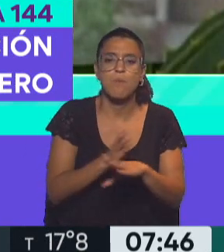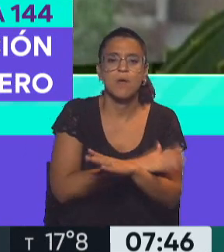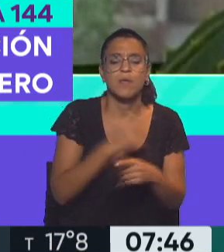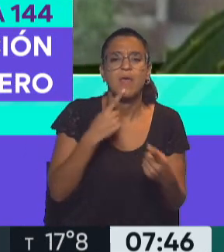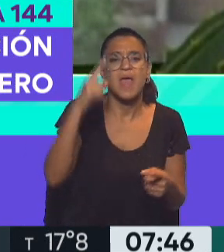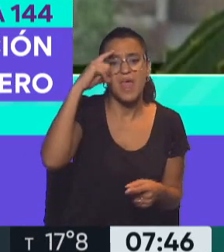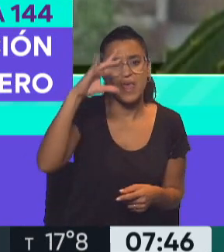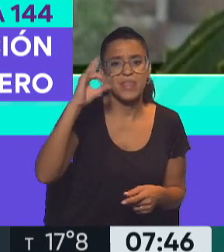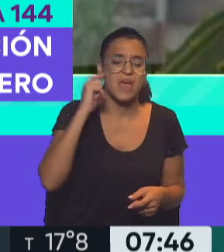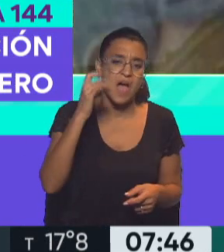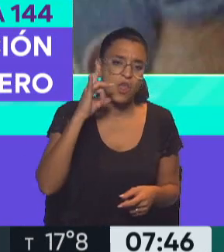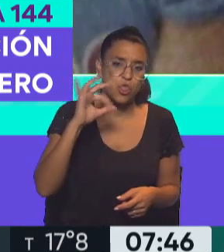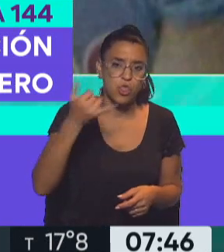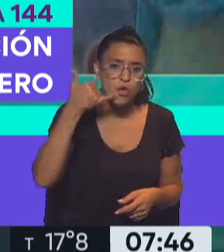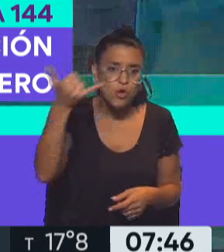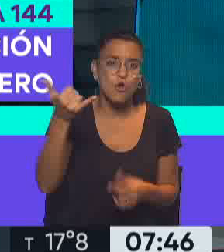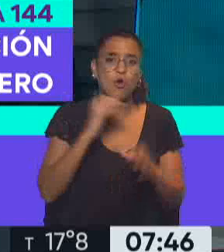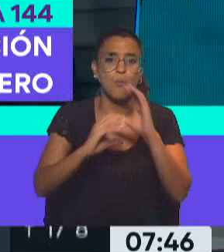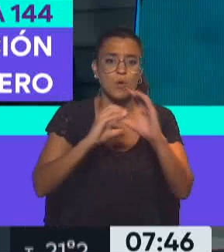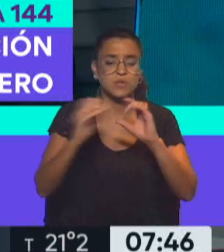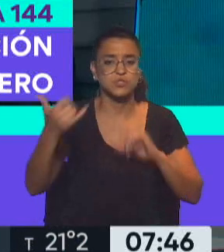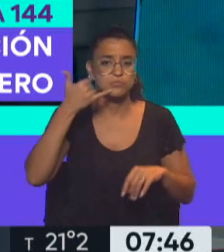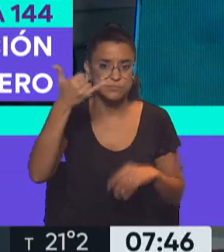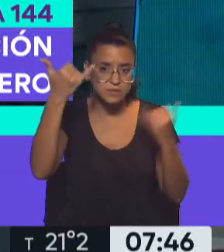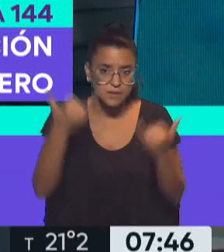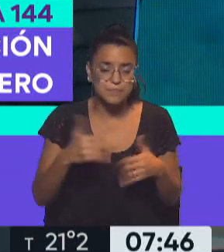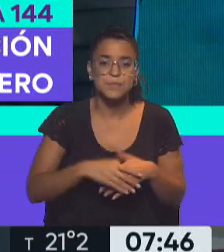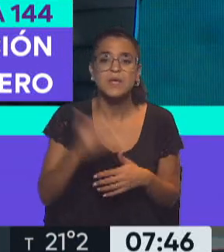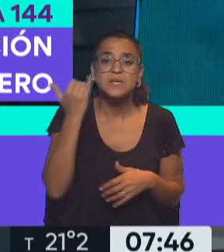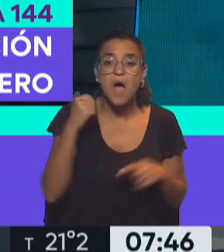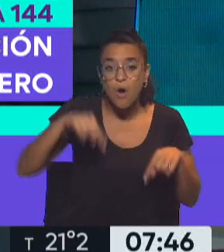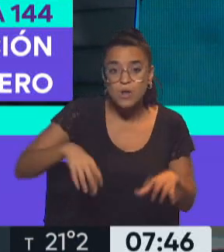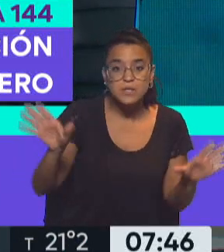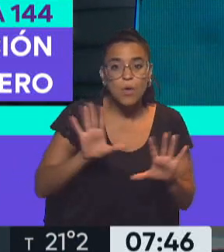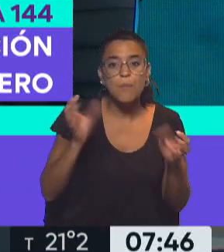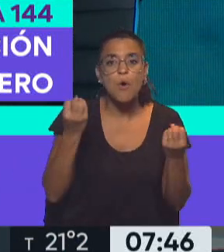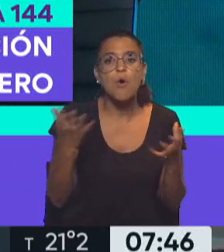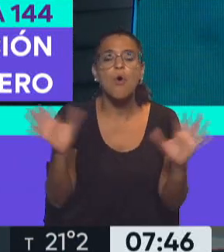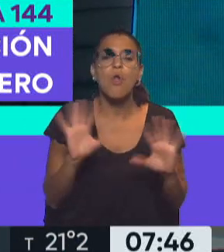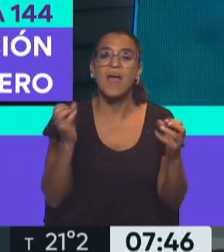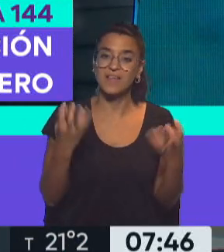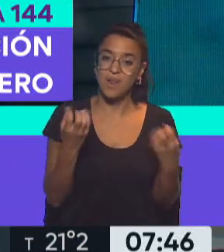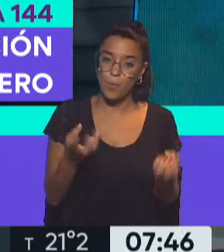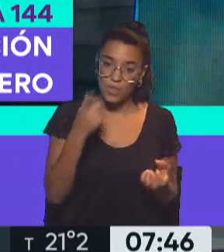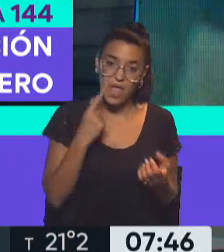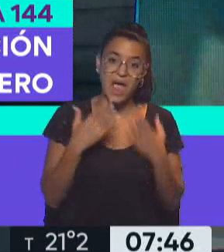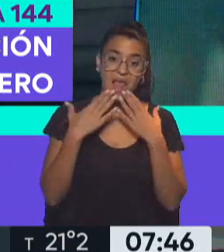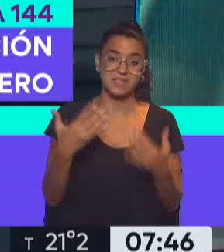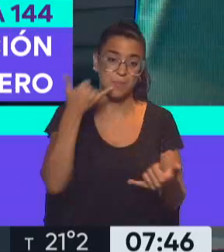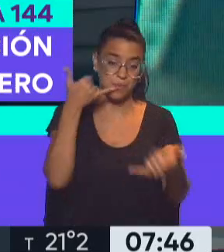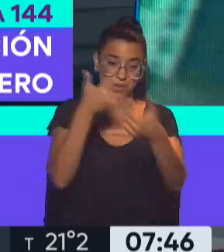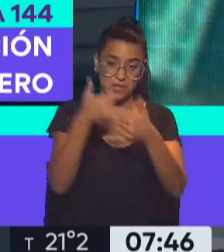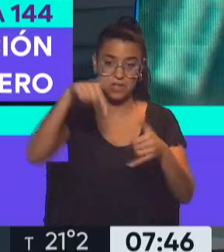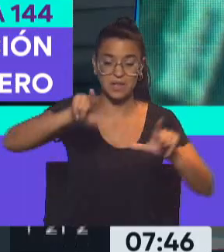Edgardo Aló, está en línea en comunicación telefónica con nosotros. Y ya mismo lo estamos saludando. Claro que sí. Edgardo, ¿qué tal? Buen día, gracias por atender a la